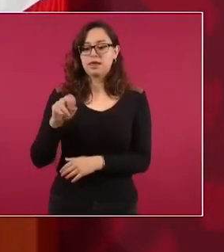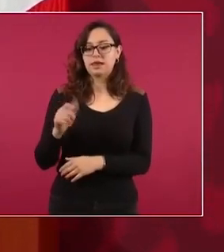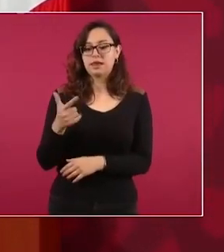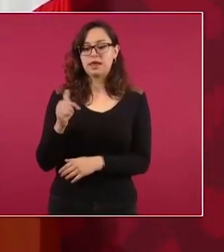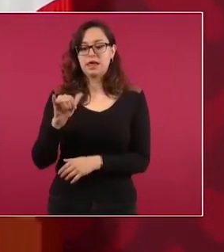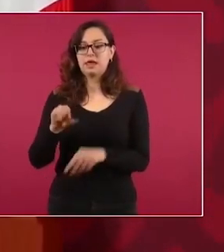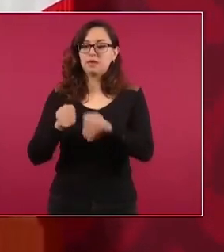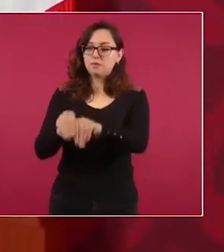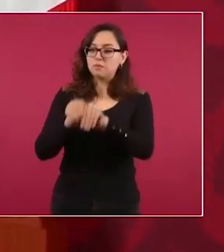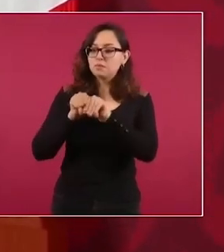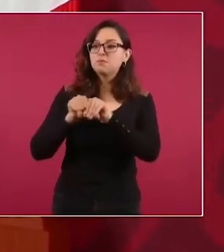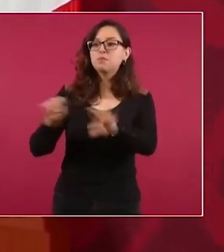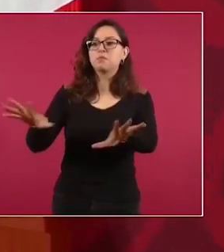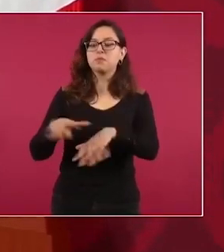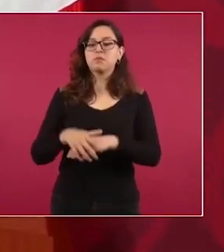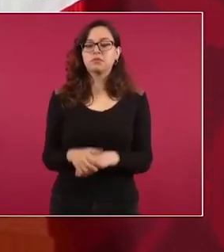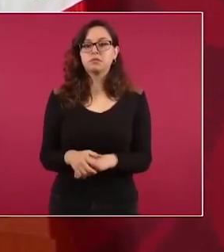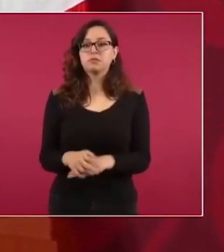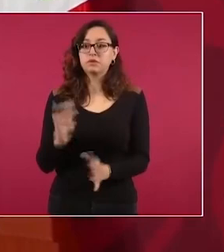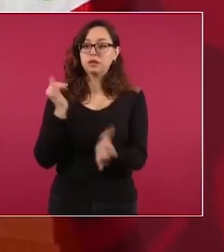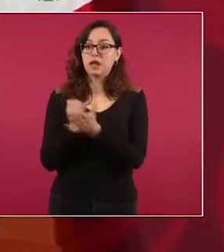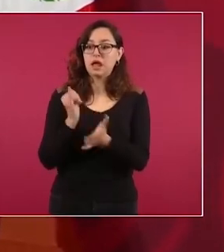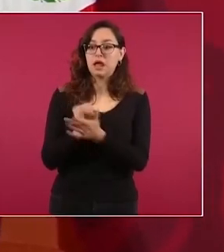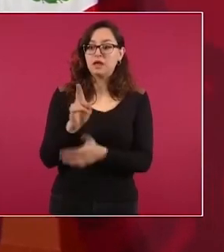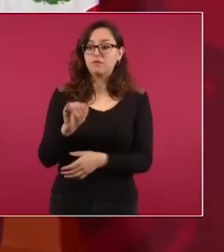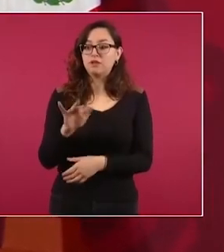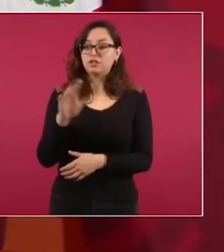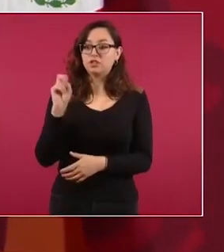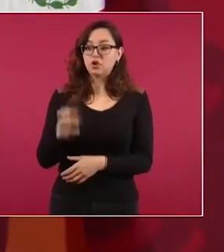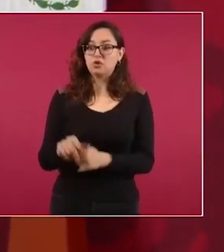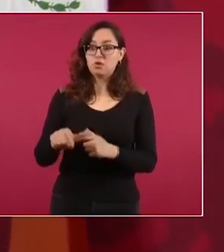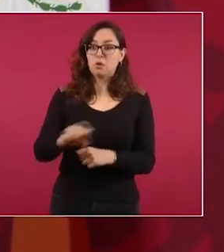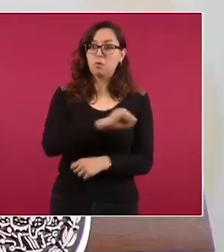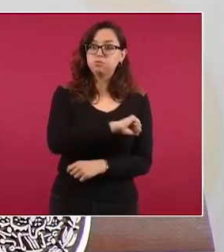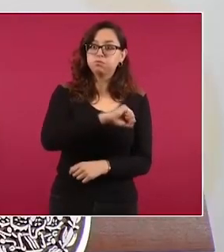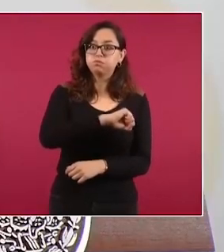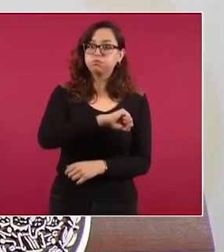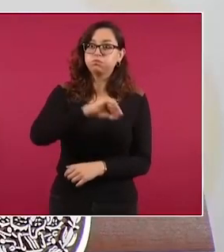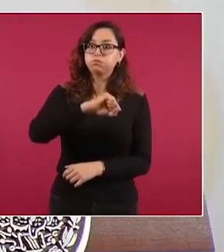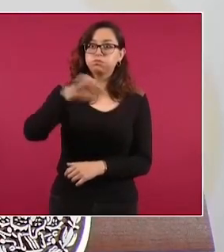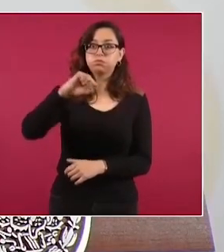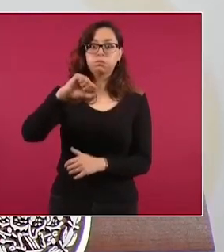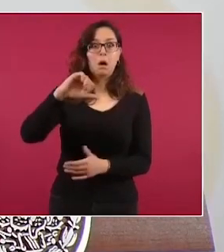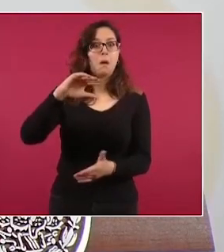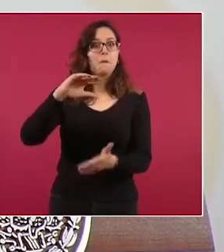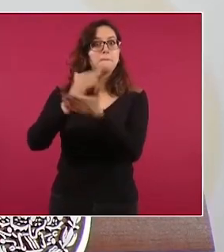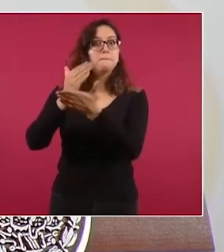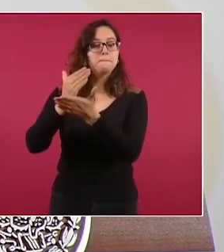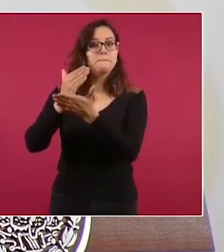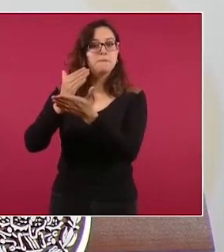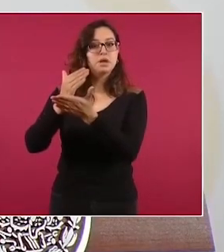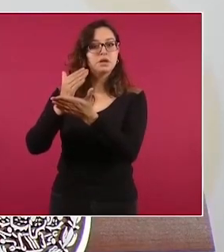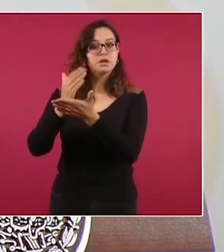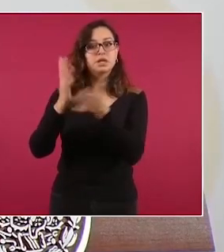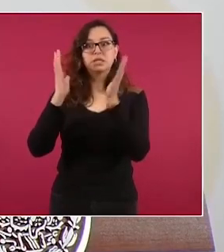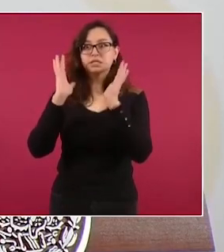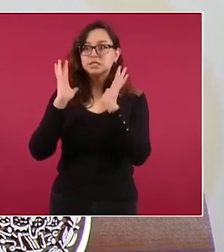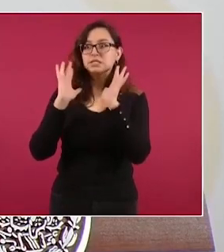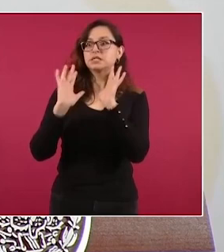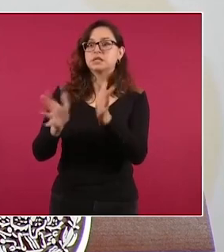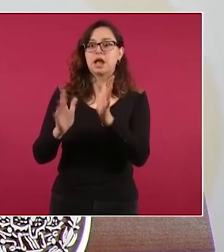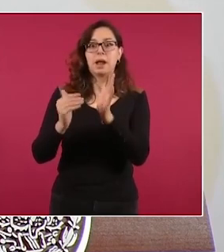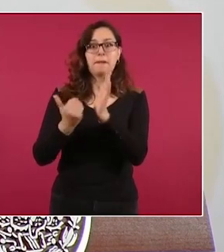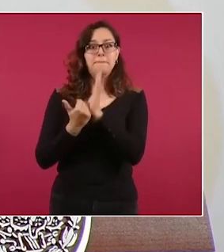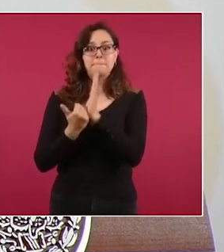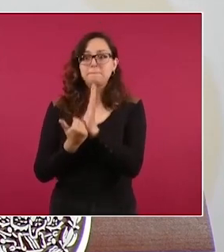mayor crecimiento inflacionario esa es muy buena